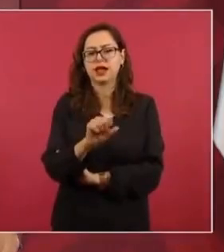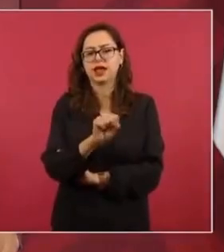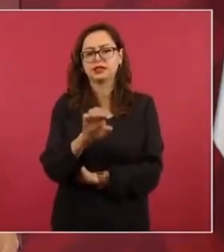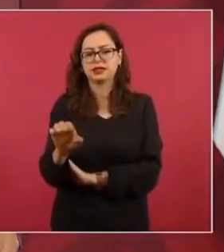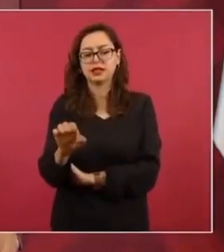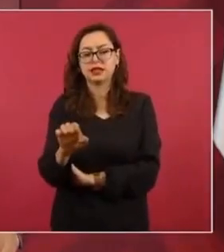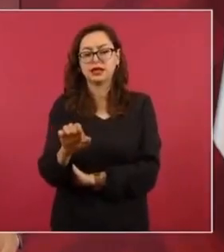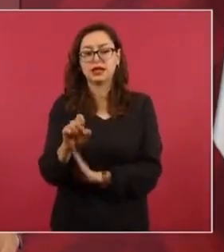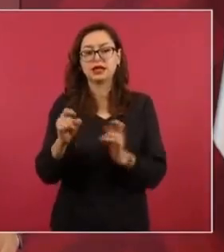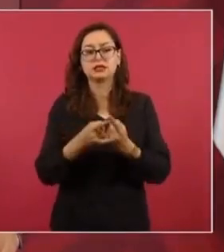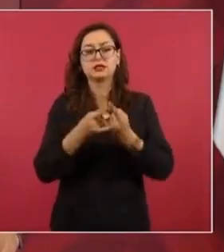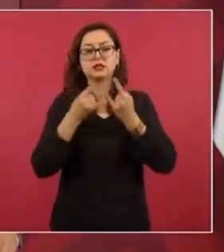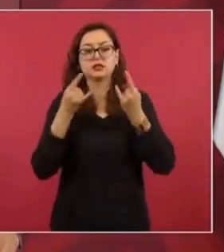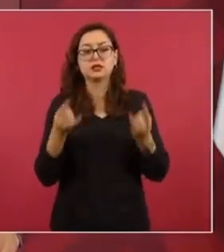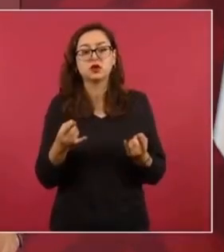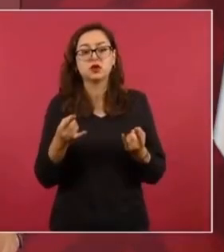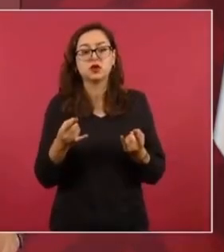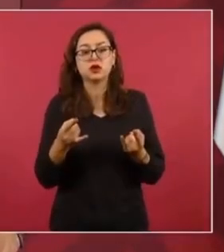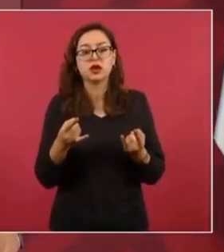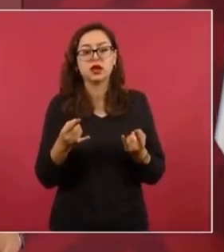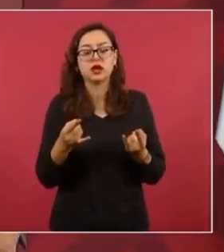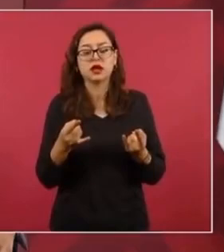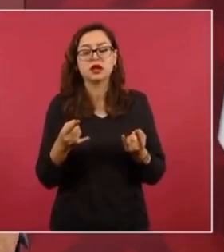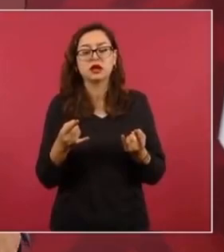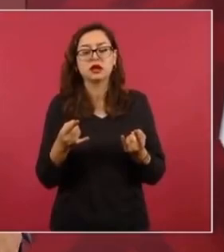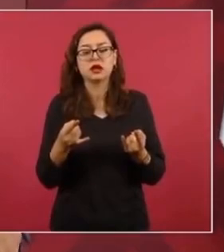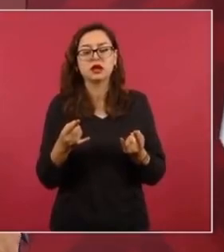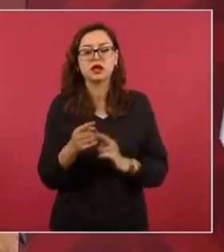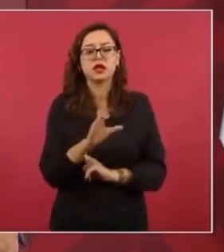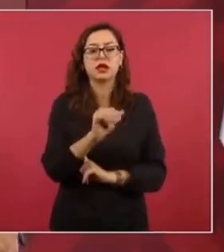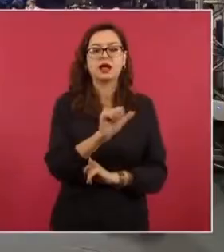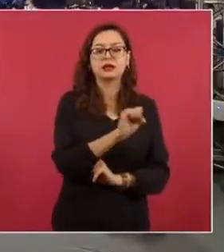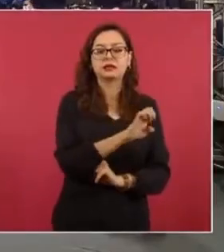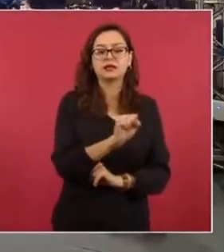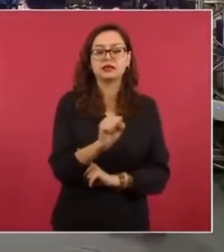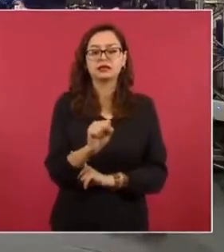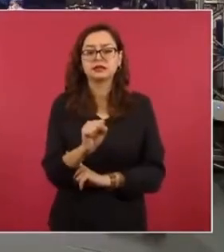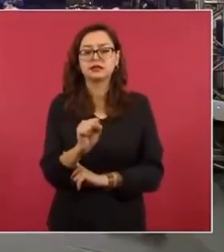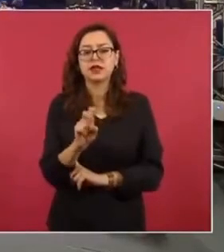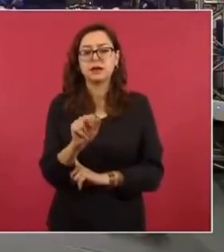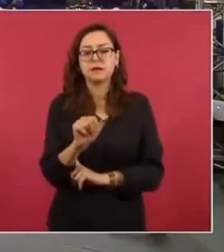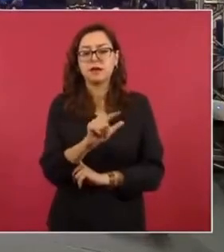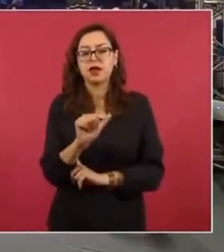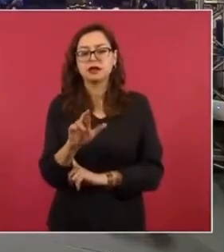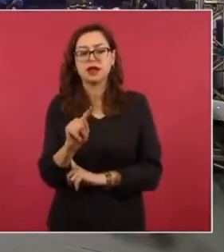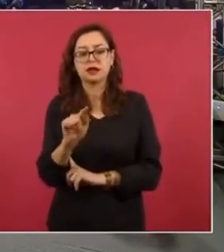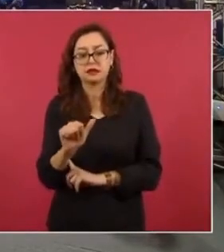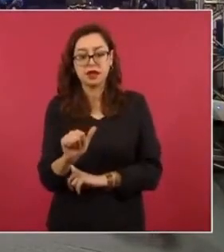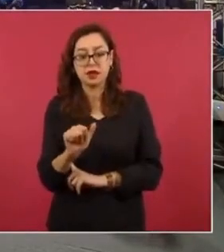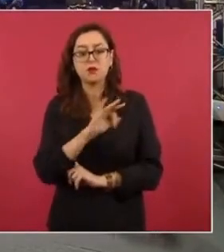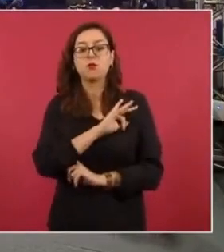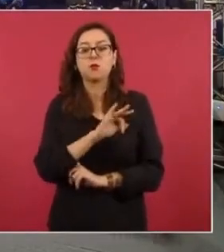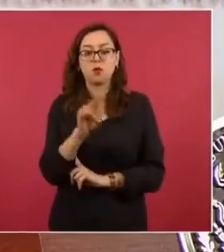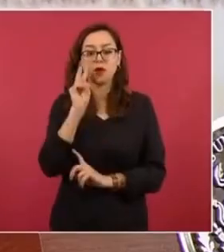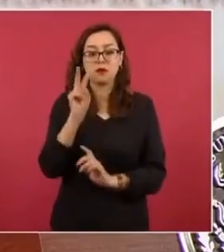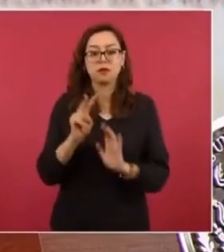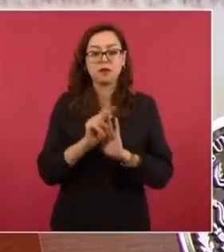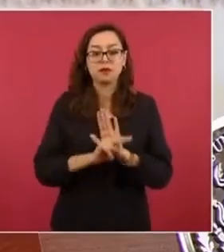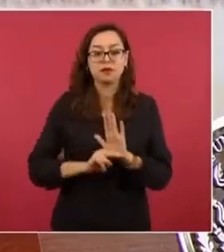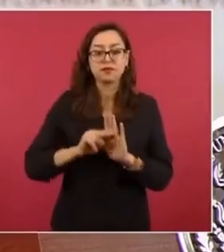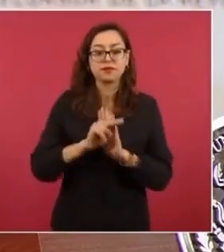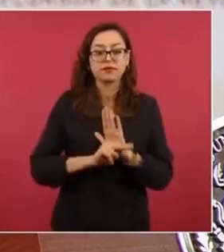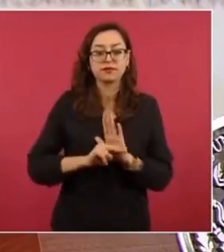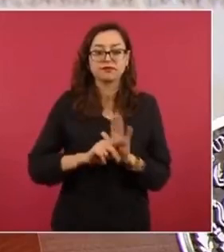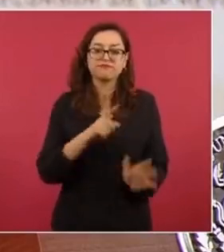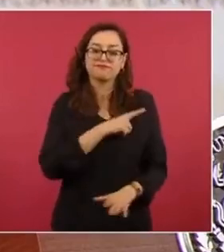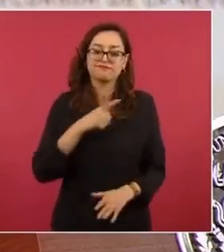el caso Casés-Vallarta está en… se puede ver, pero ahí hay que